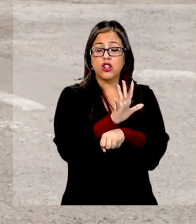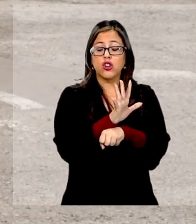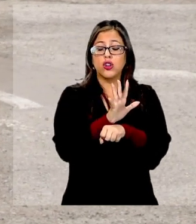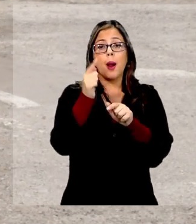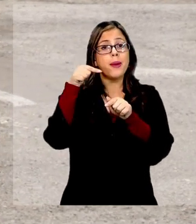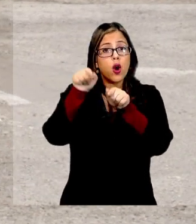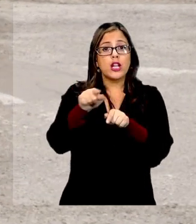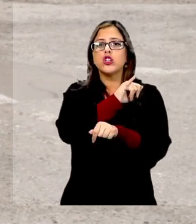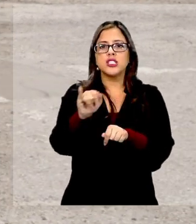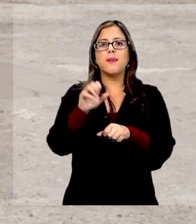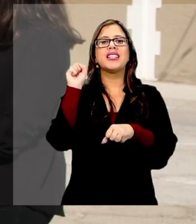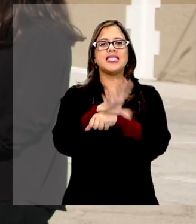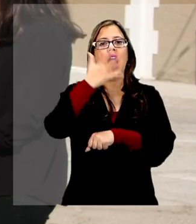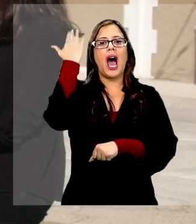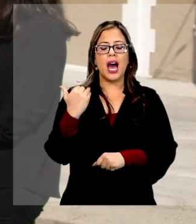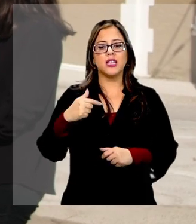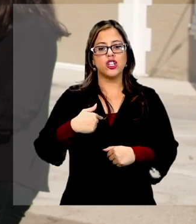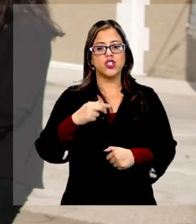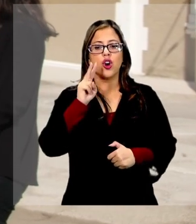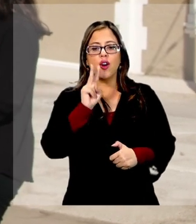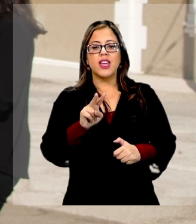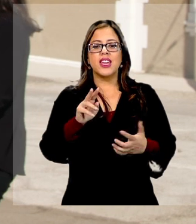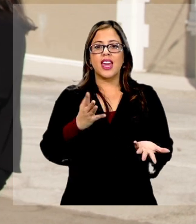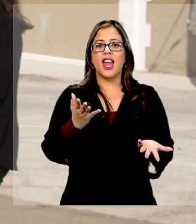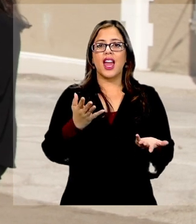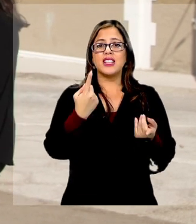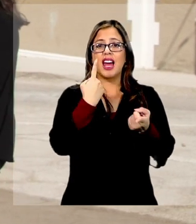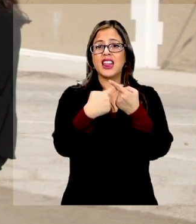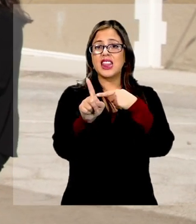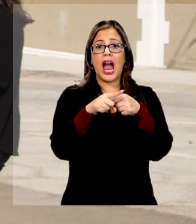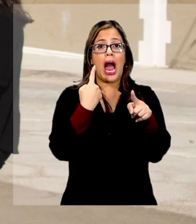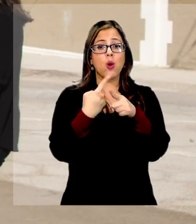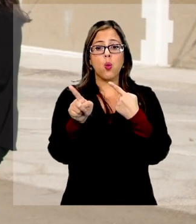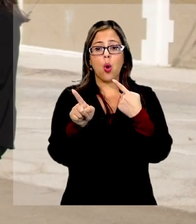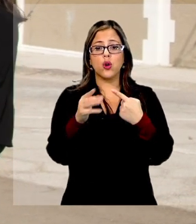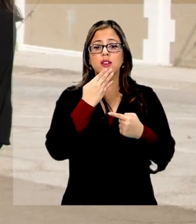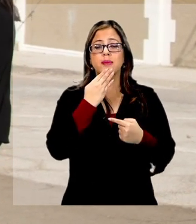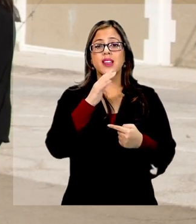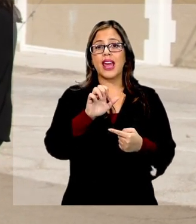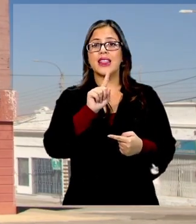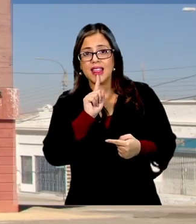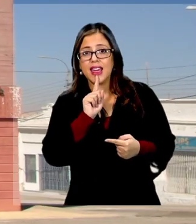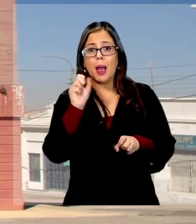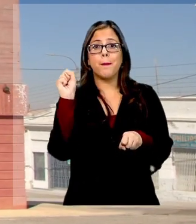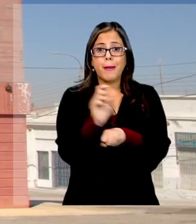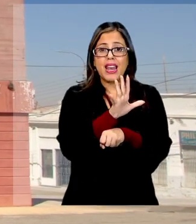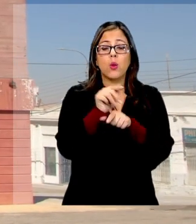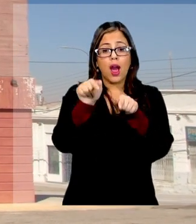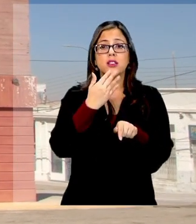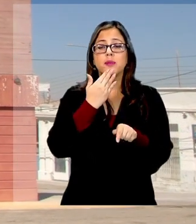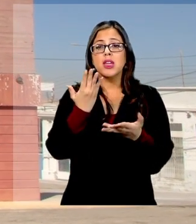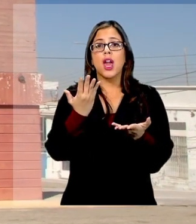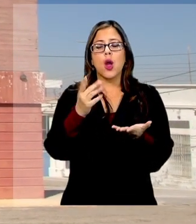Pero en el fondo esto siempre fue un cine. Yo vi aquí la Guerra de las Galaxias, vi E.T. también. Es un lugar también